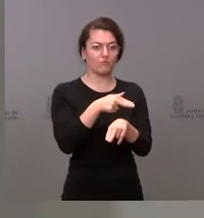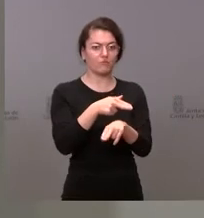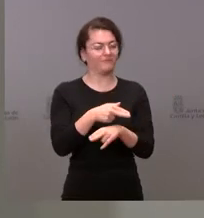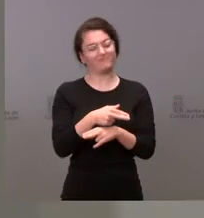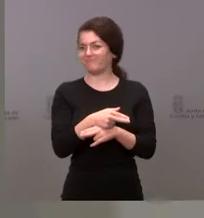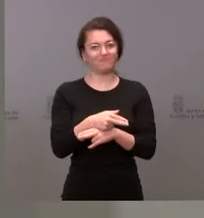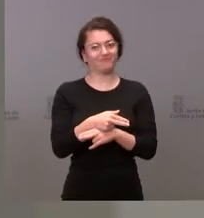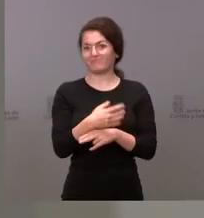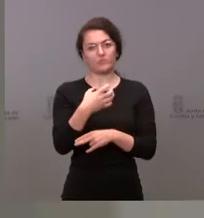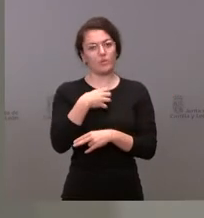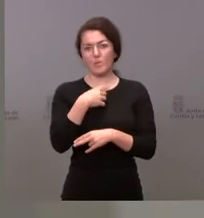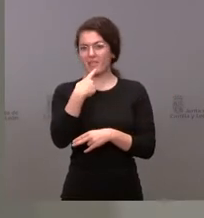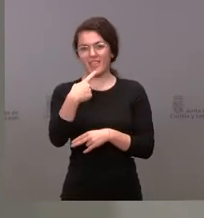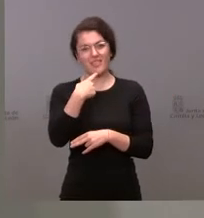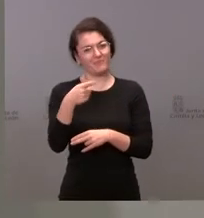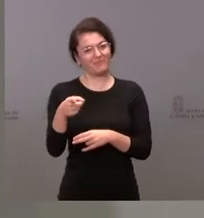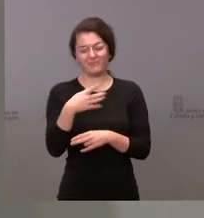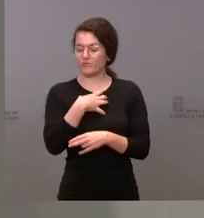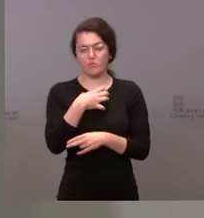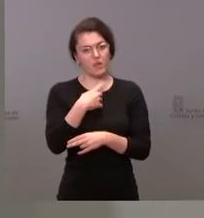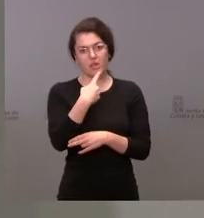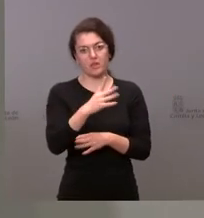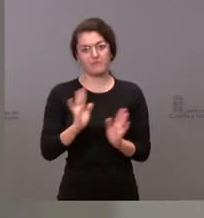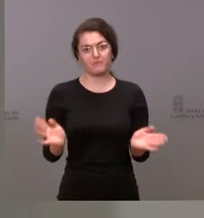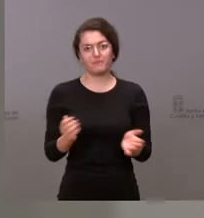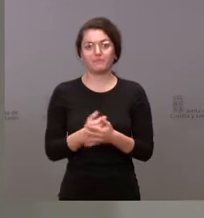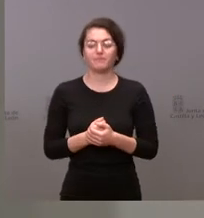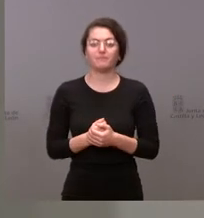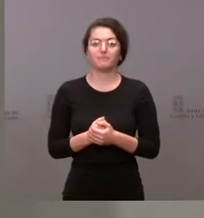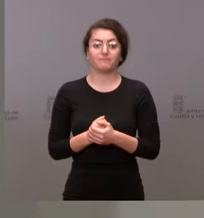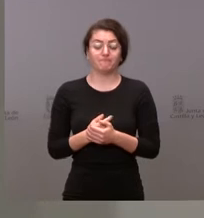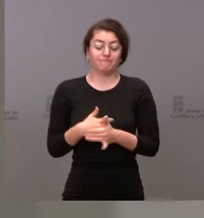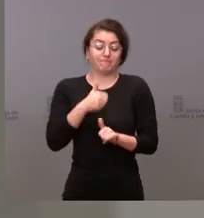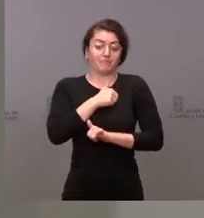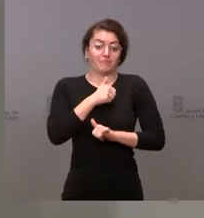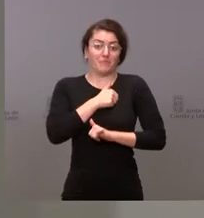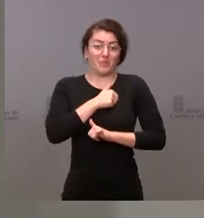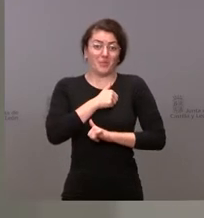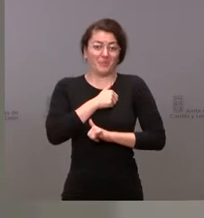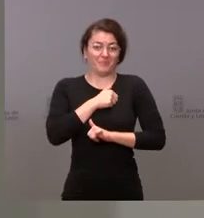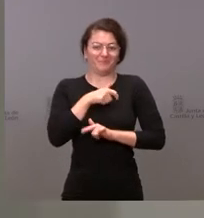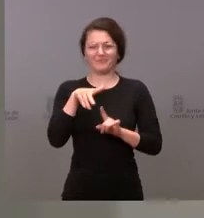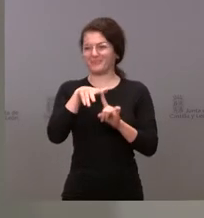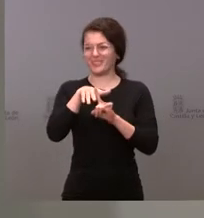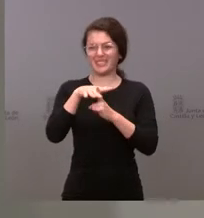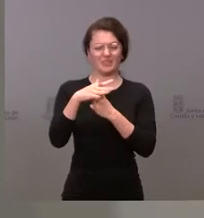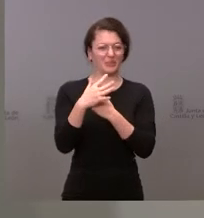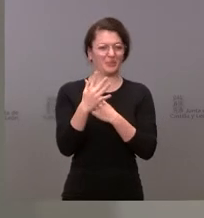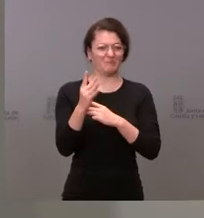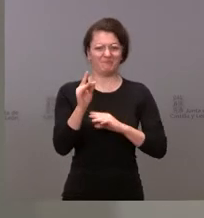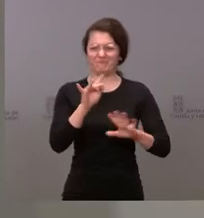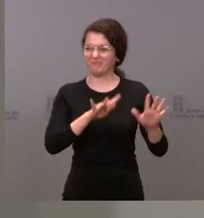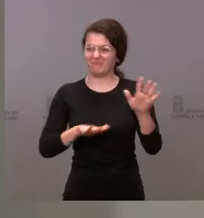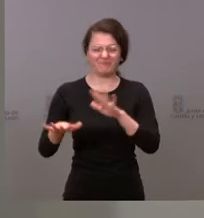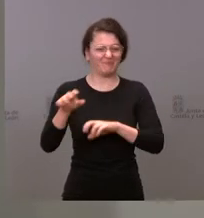portavoz del principal grupo de la oposición. Espero que esta deriva, la que estamos viviendo en nuestras Cortes,